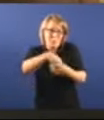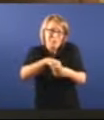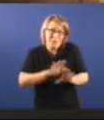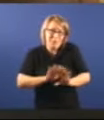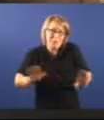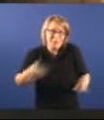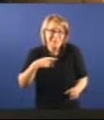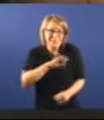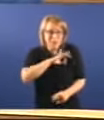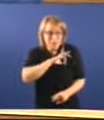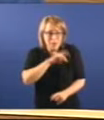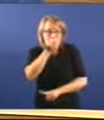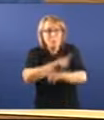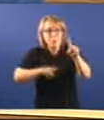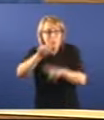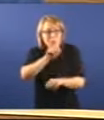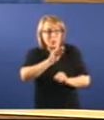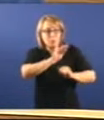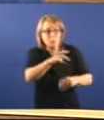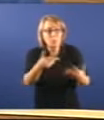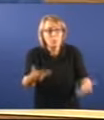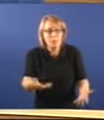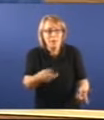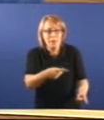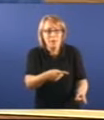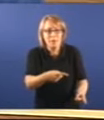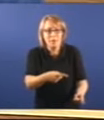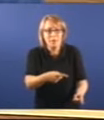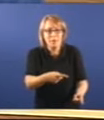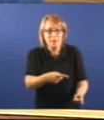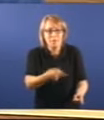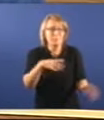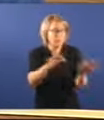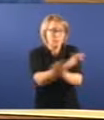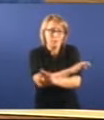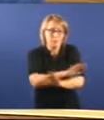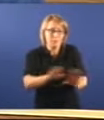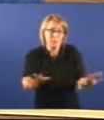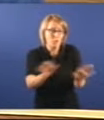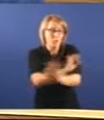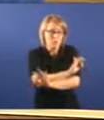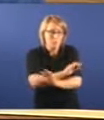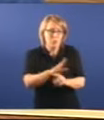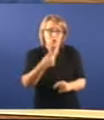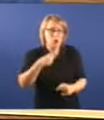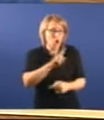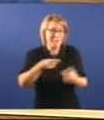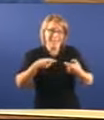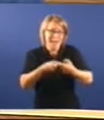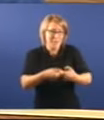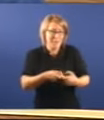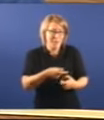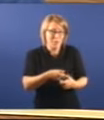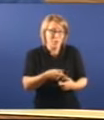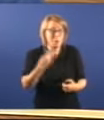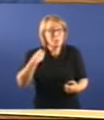Señoría, señoría, o problema que ten vostede é que se equivoca de inimigo. Mire, señoría,